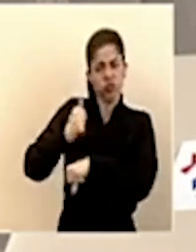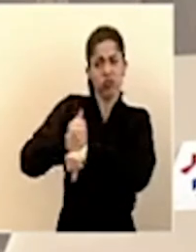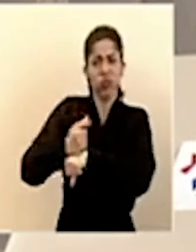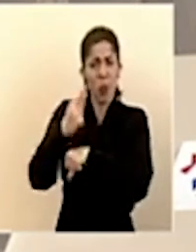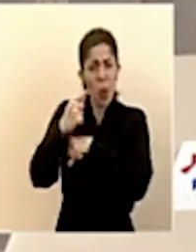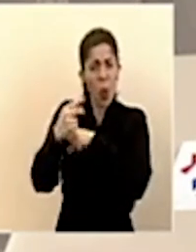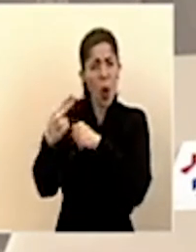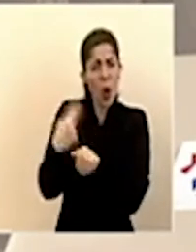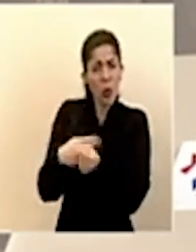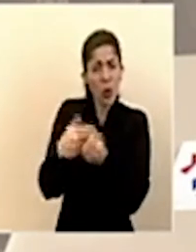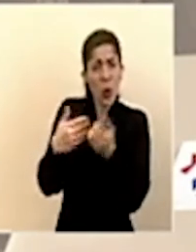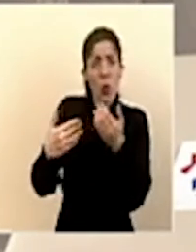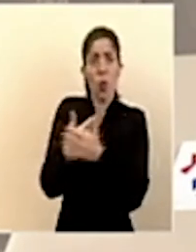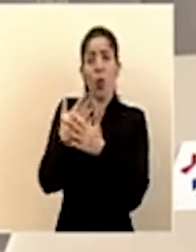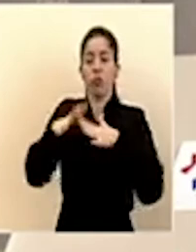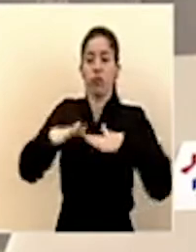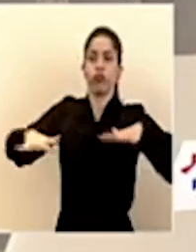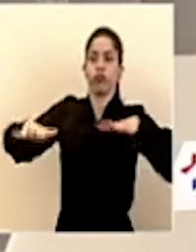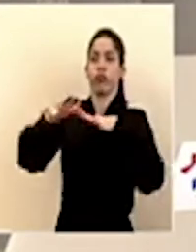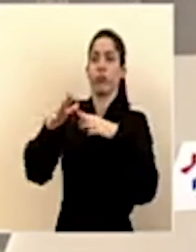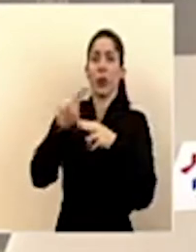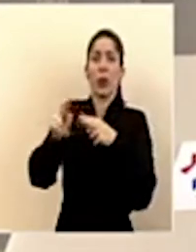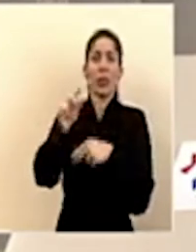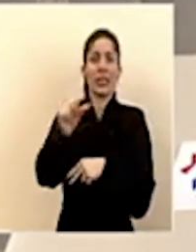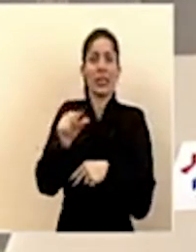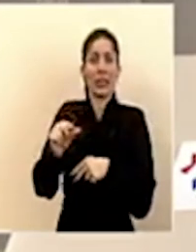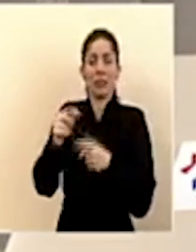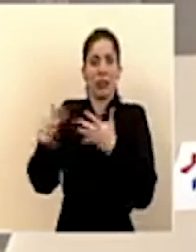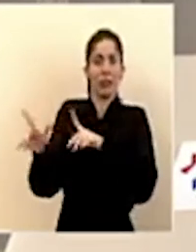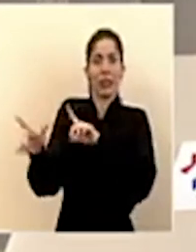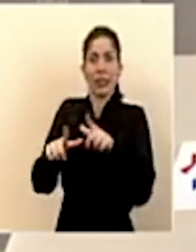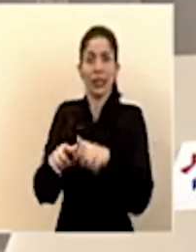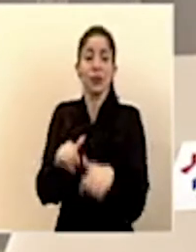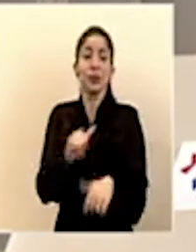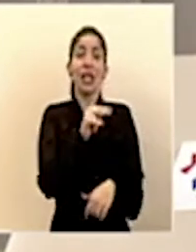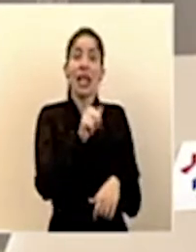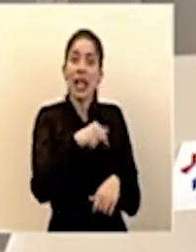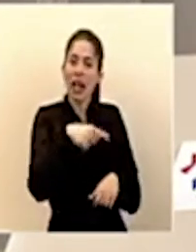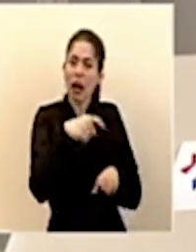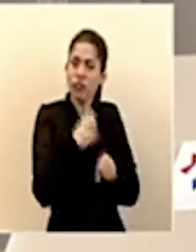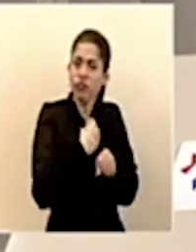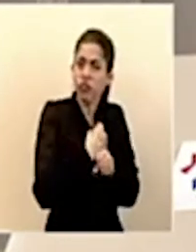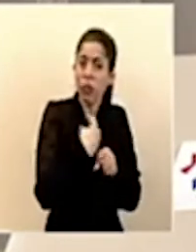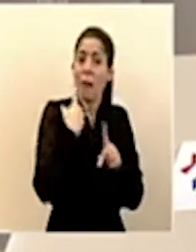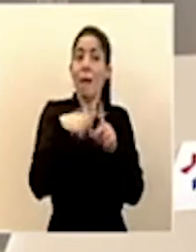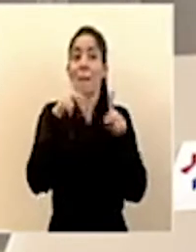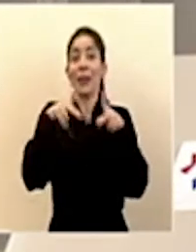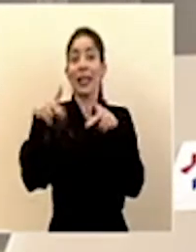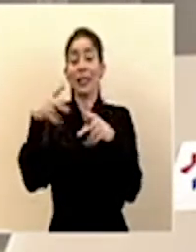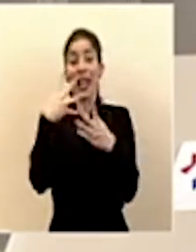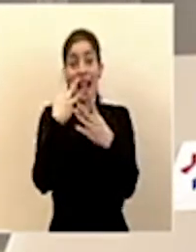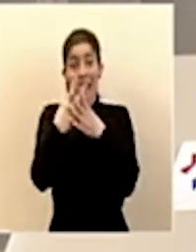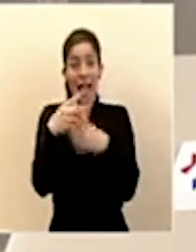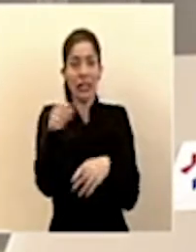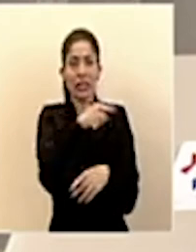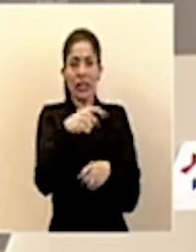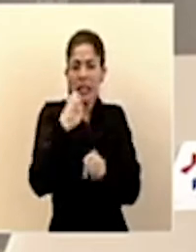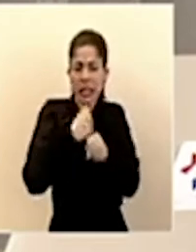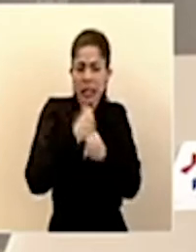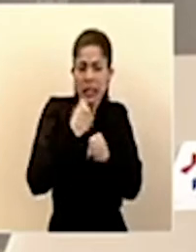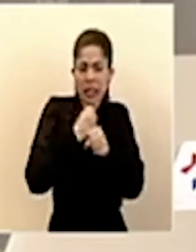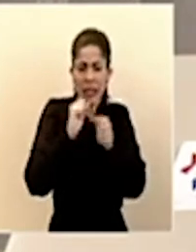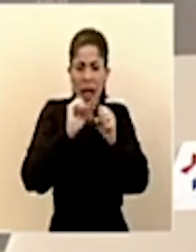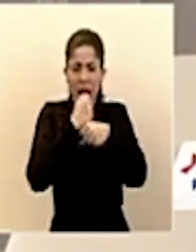cuestión de semanas específico. Vemos a el INAH y también, prontamente, a privados de libertad, generando materiales de